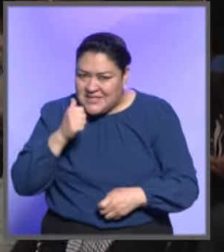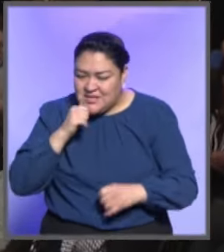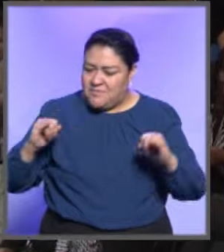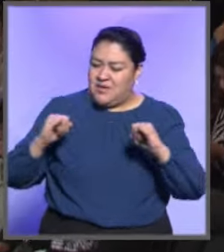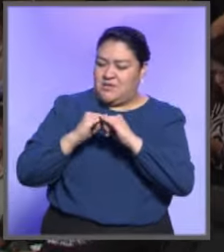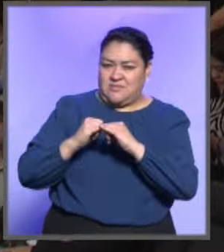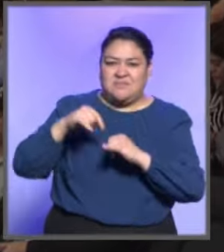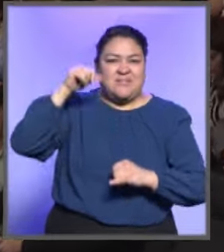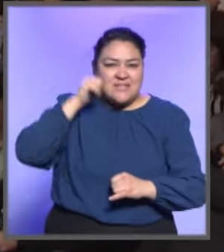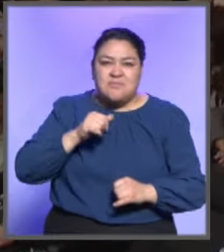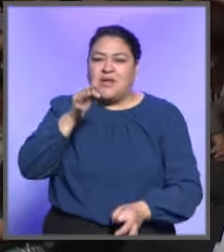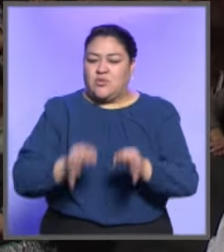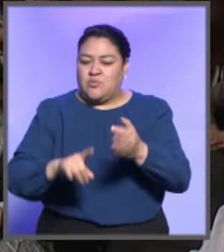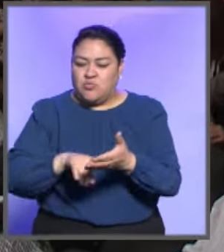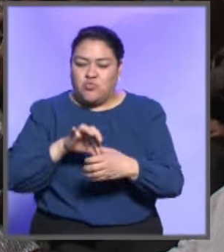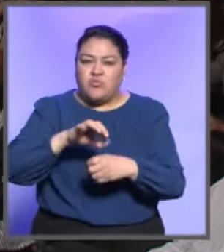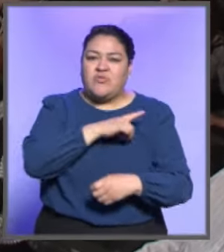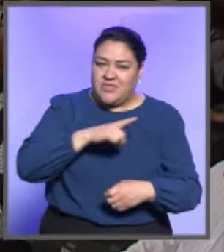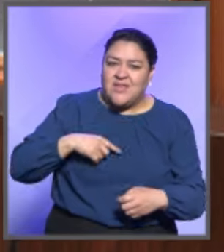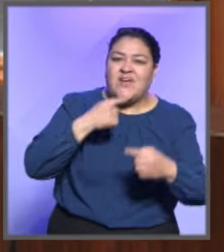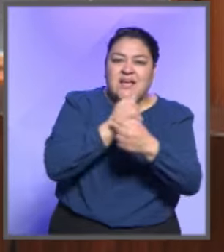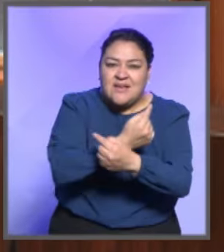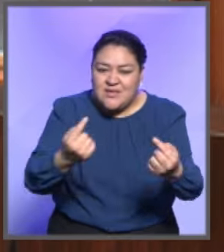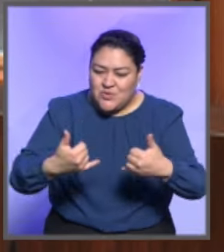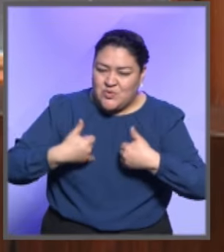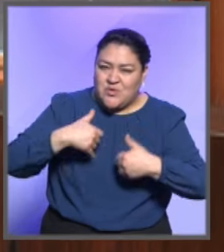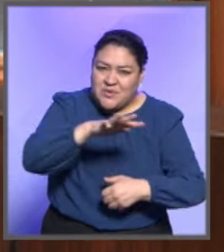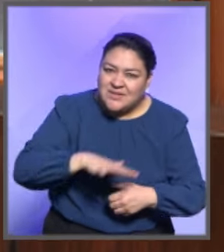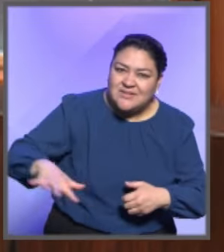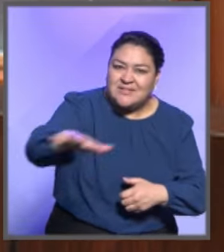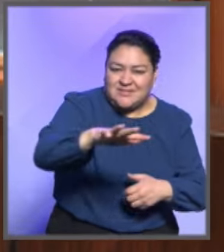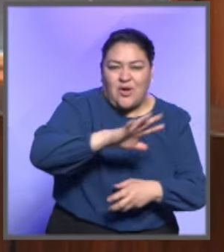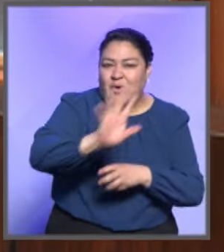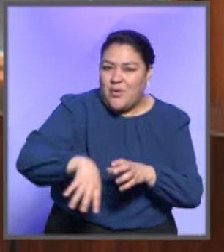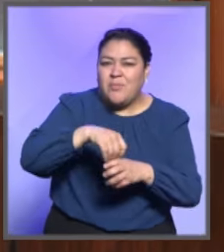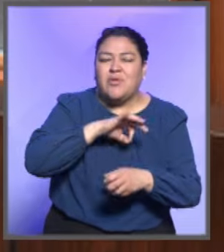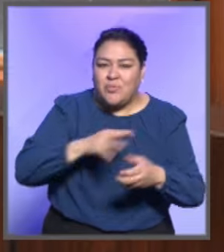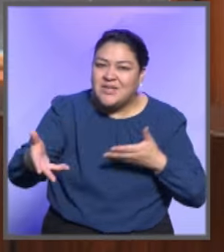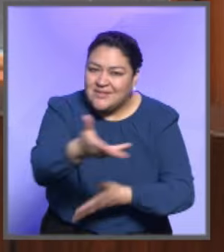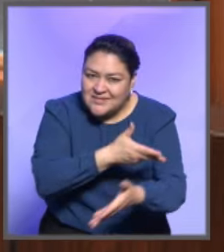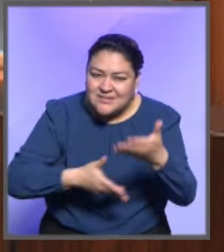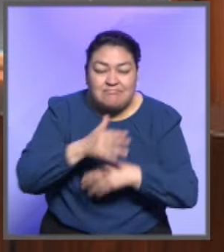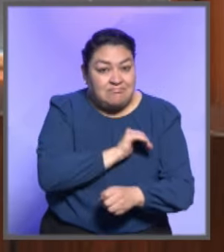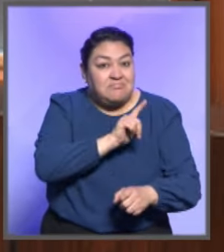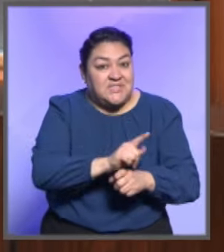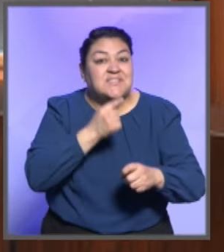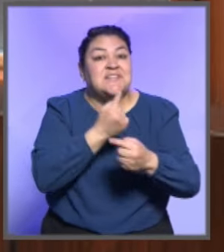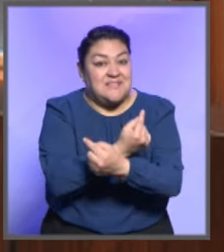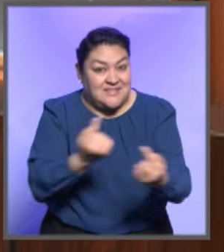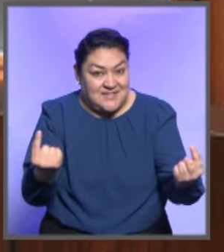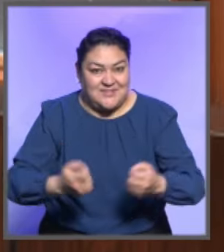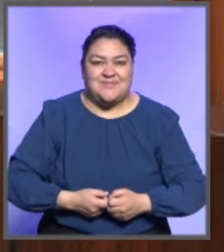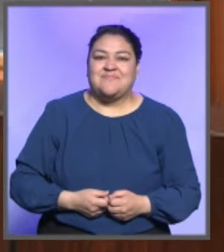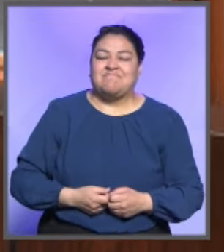obligación de una institución pública de impartición de justicia para acercarse a la sociedad en todos sus niveles, sobre todo con la niñez